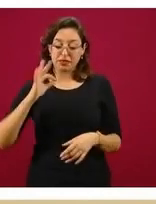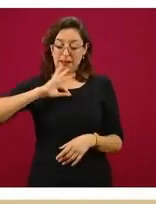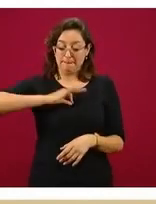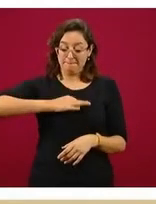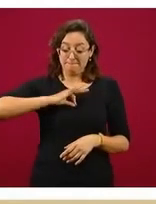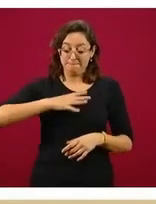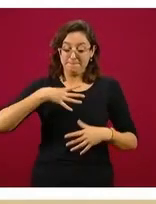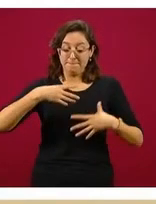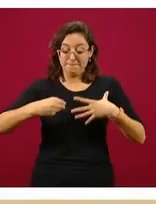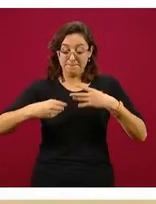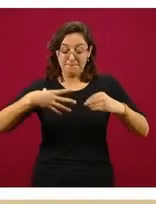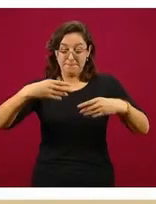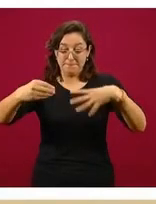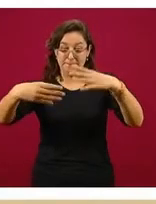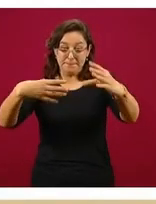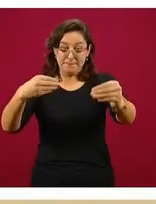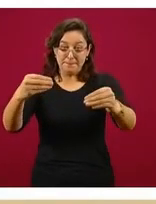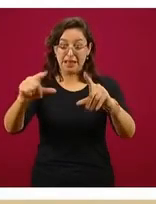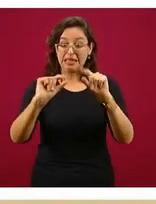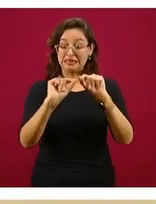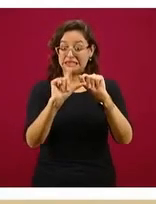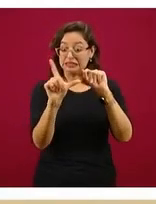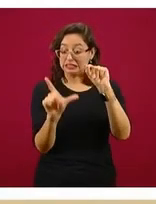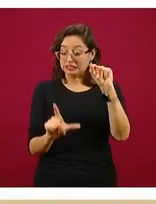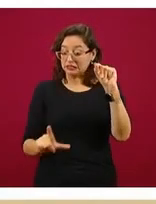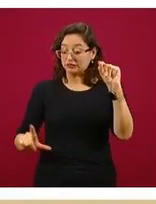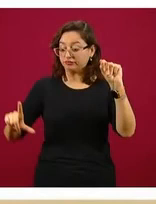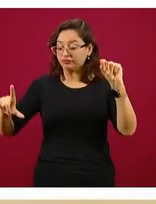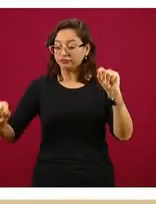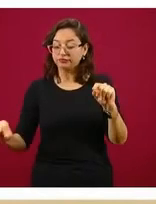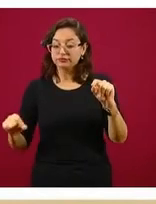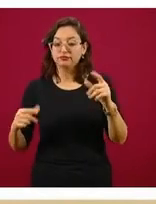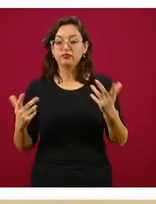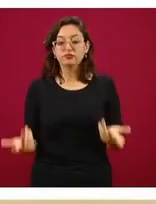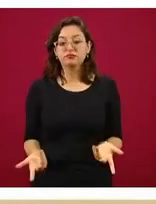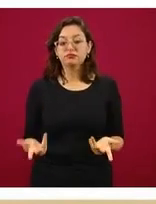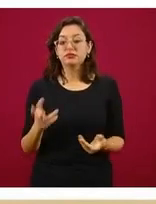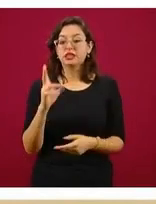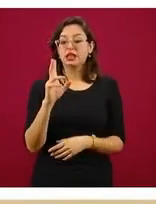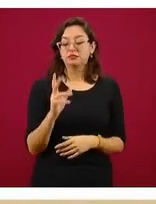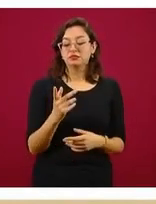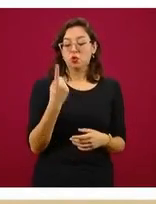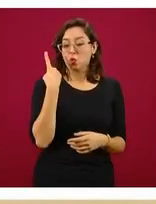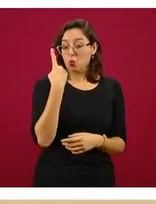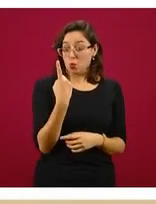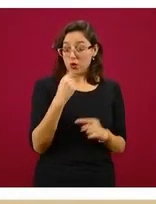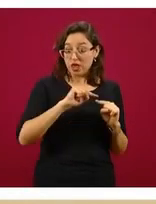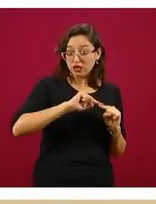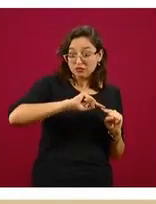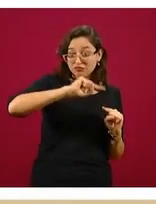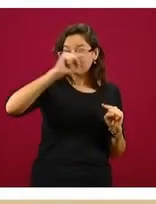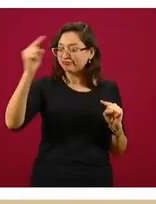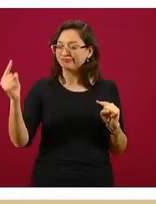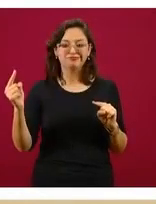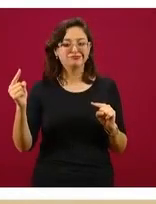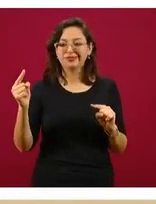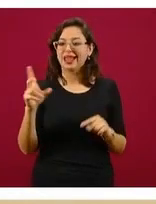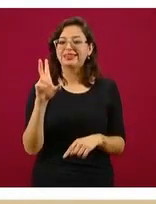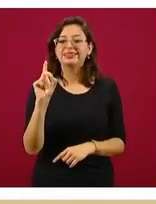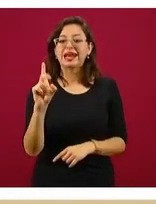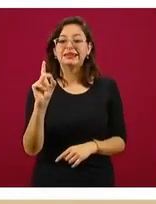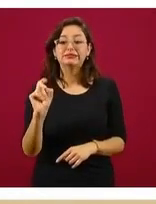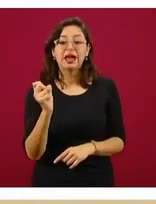nacional, la curva epidémica nacional se compone de al menos 32 curvas epidémicas